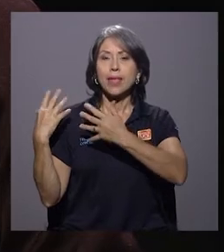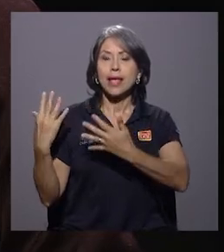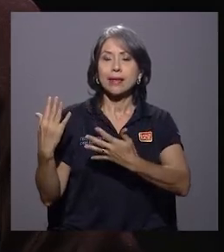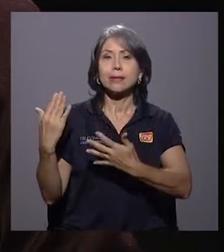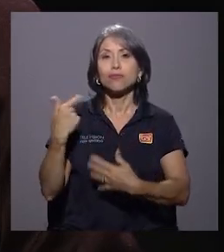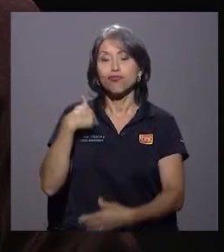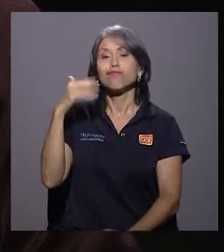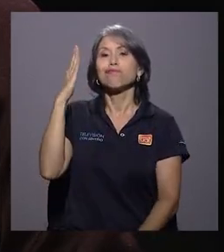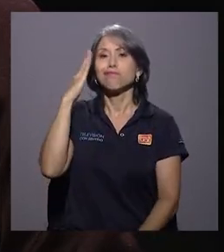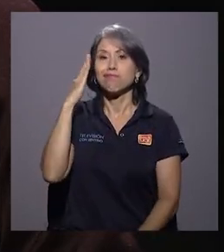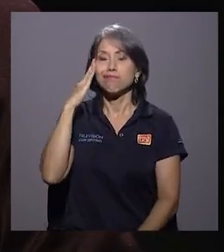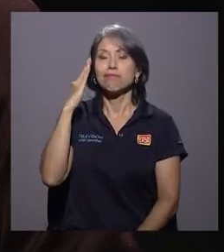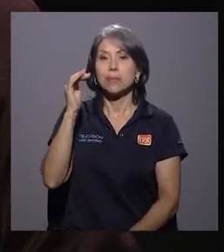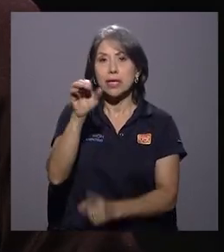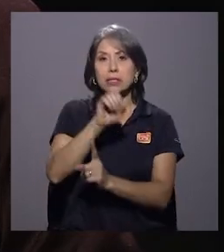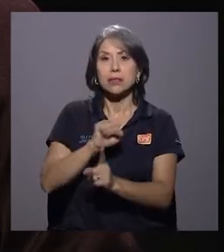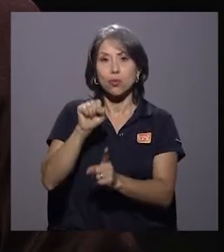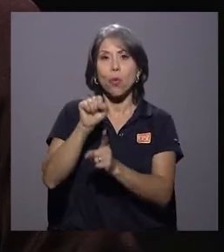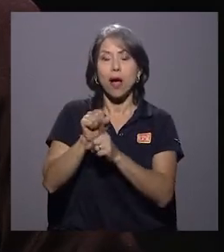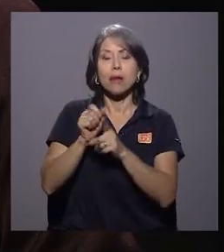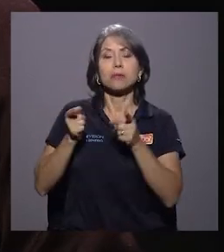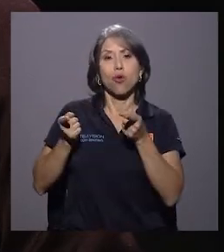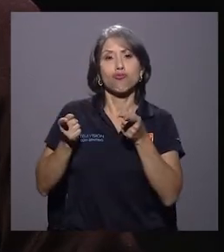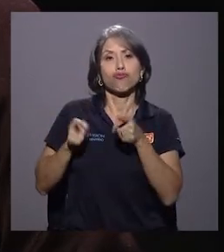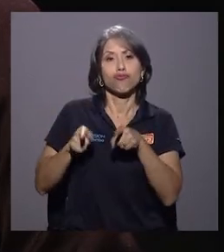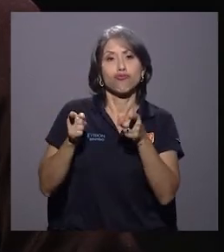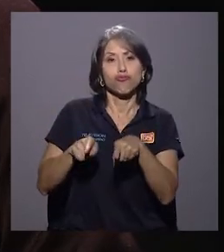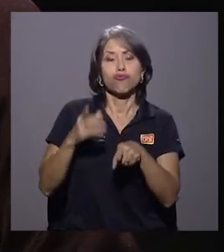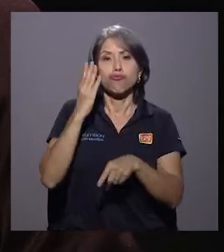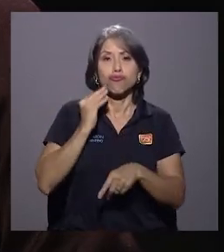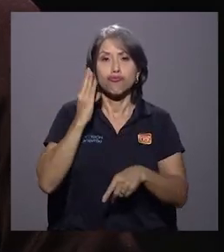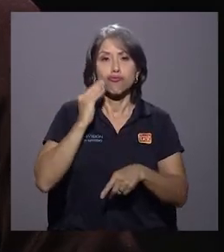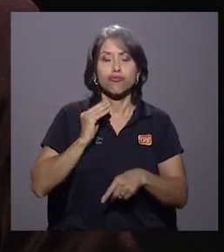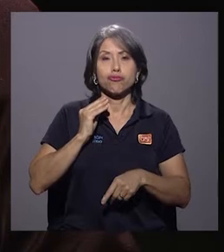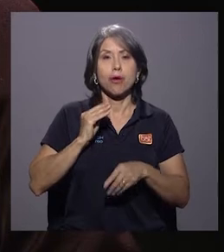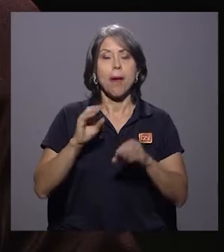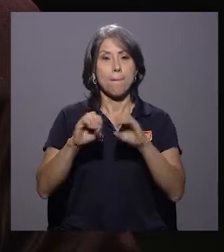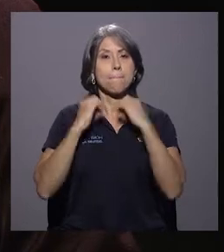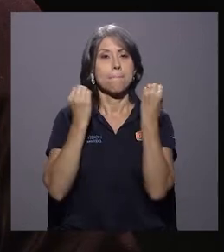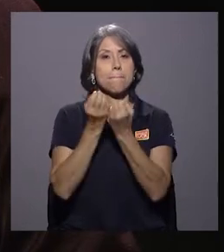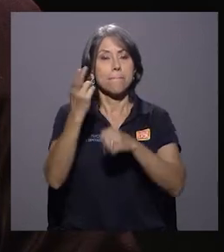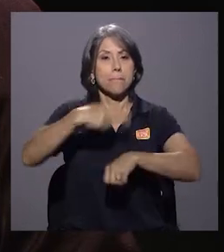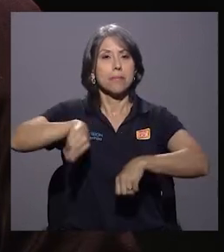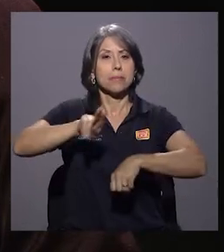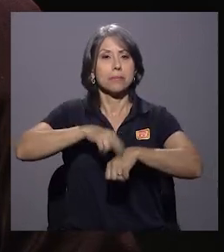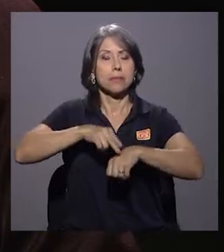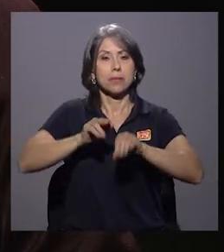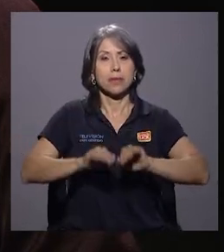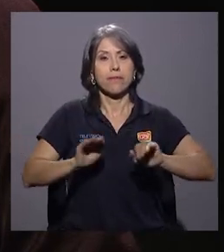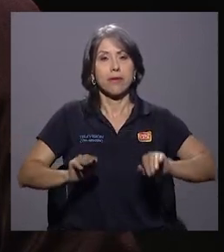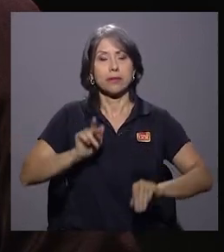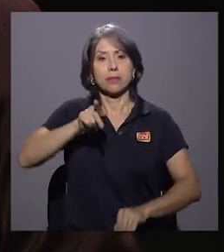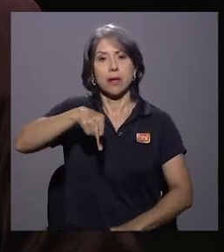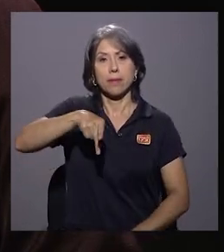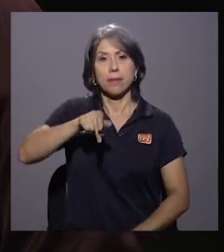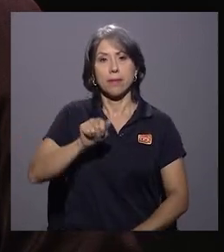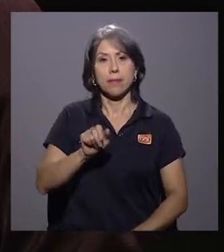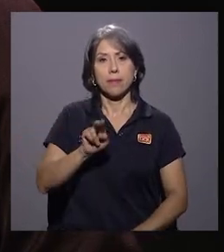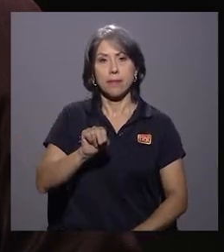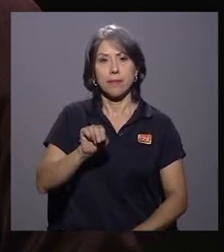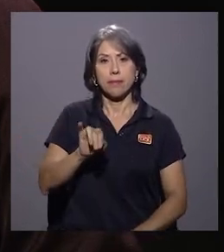sabiendo la situación que ha vivido el Patronato Nacional de la Infancia durante los últimos tiempos,